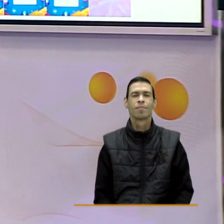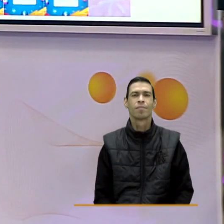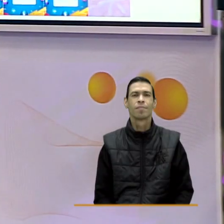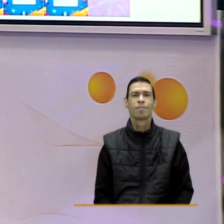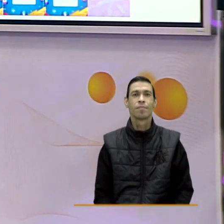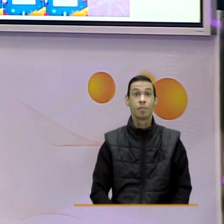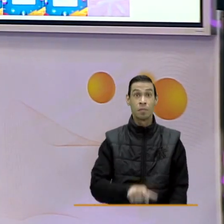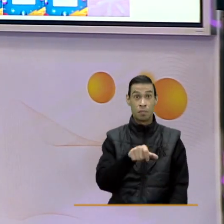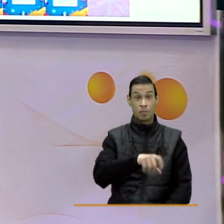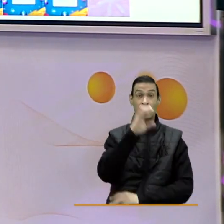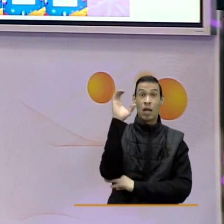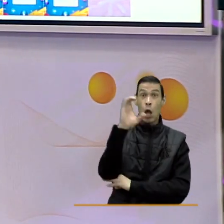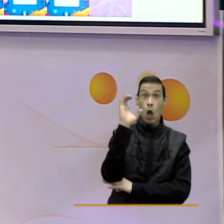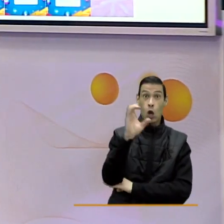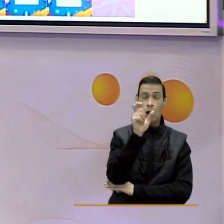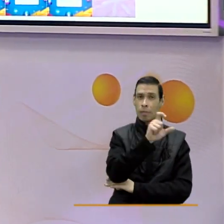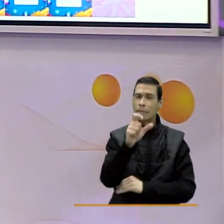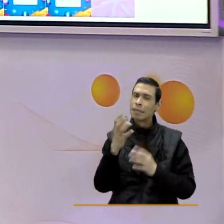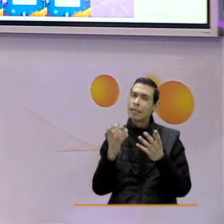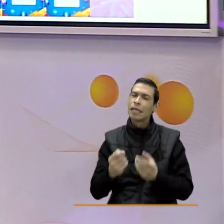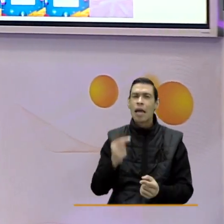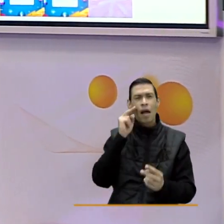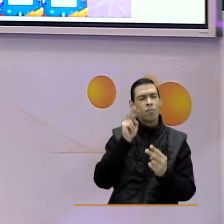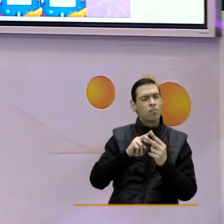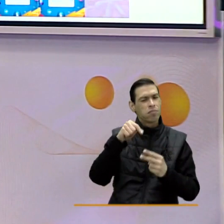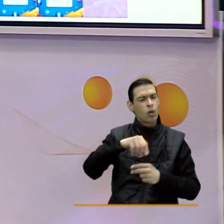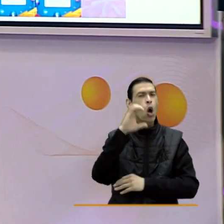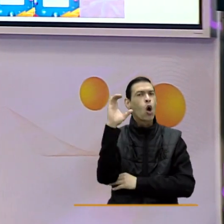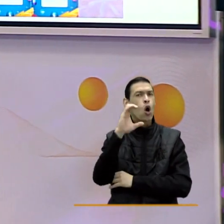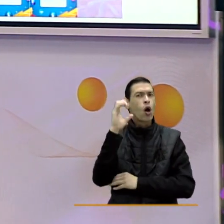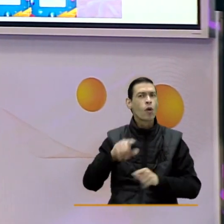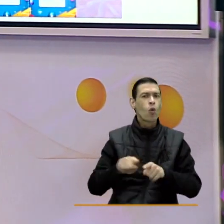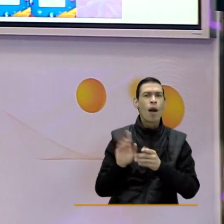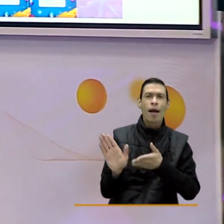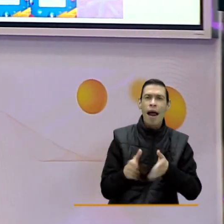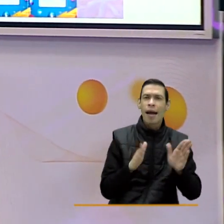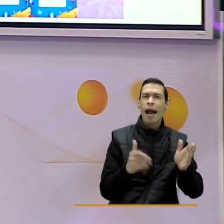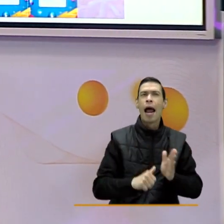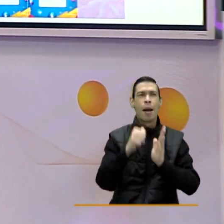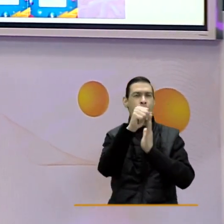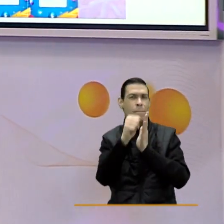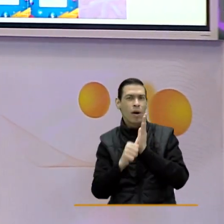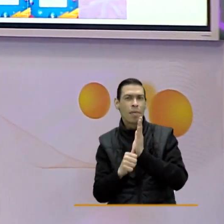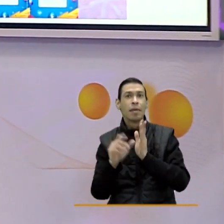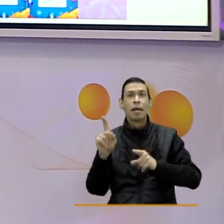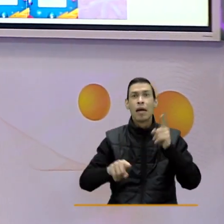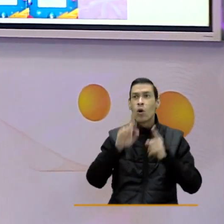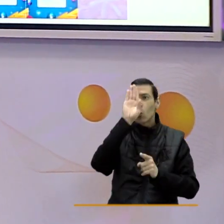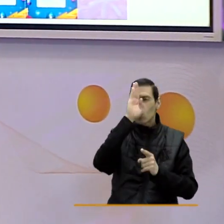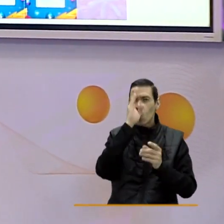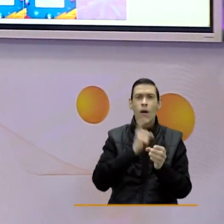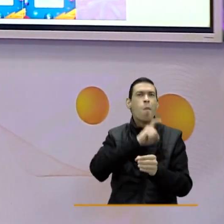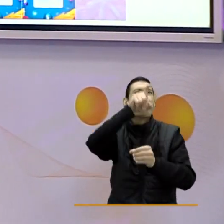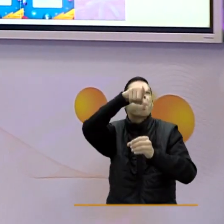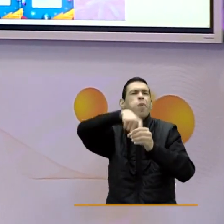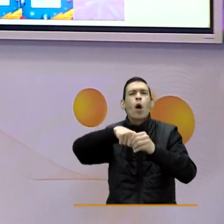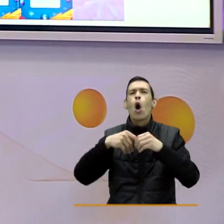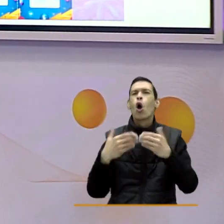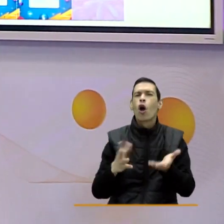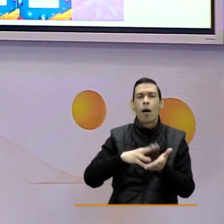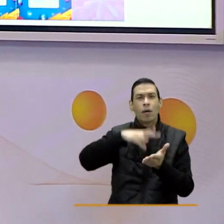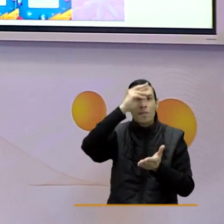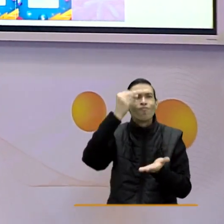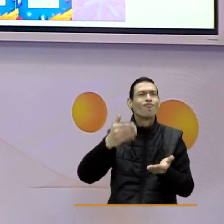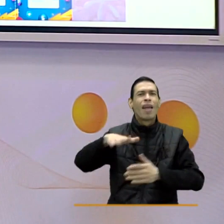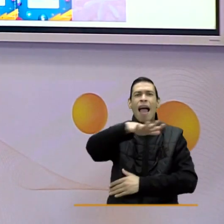Hay muchas personas en Colombia que quieren conocer los programas que tiene el SENA, pero también tienen dudas acerca de cómo acceder a estos programas de